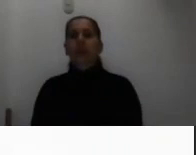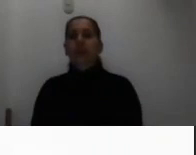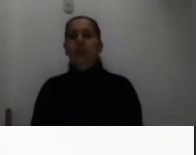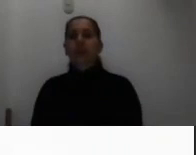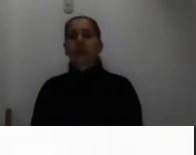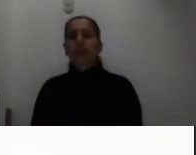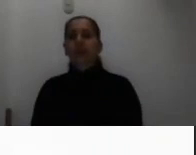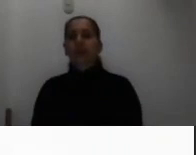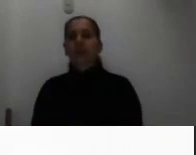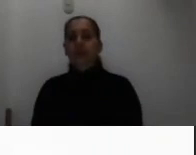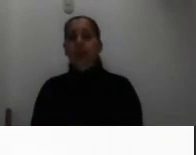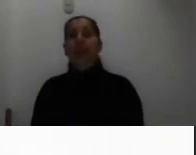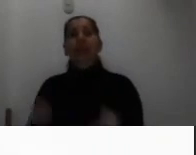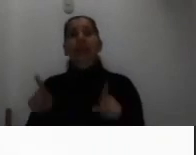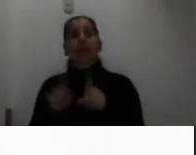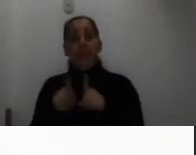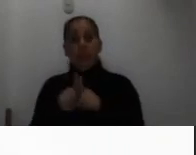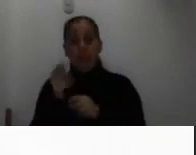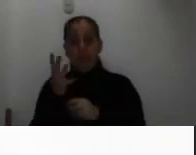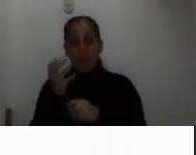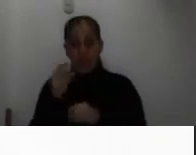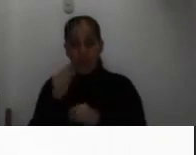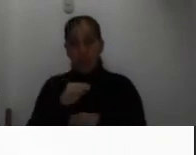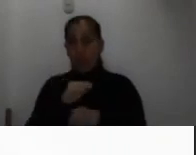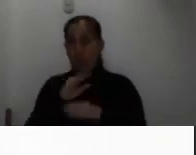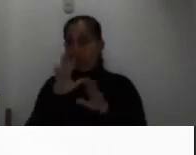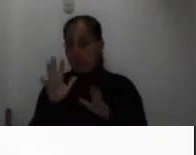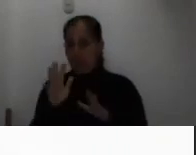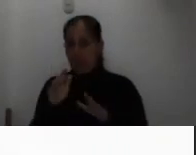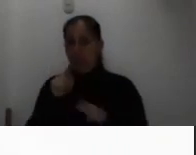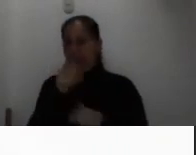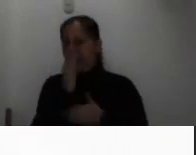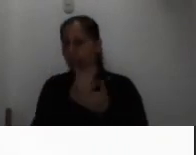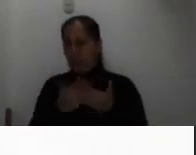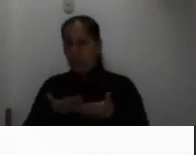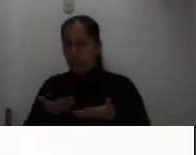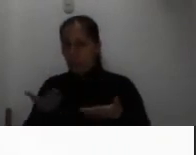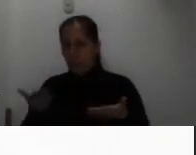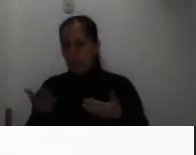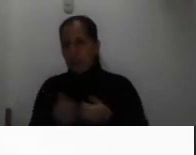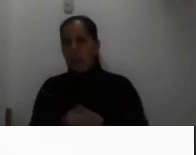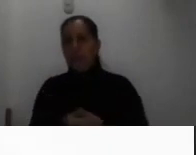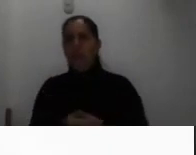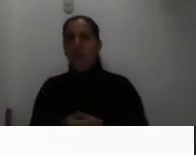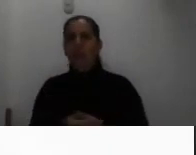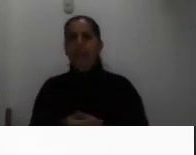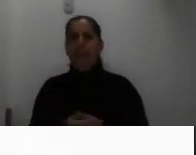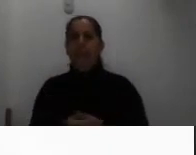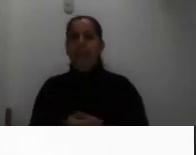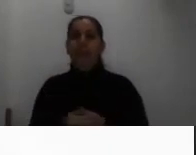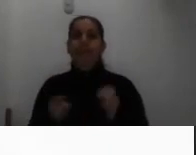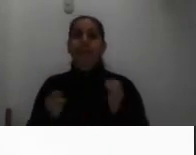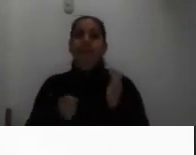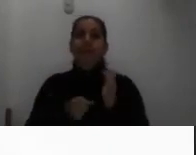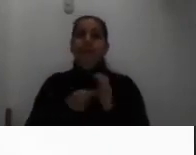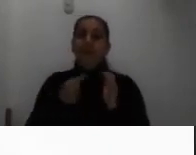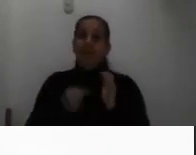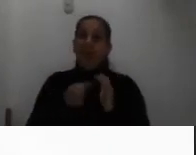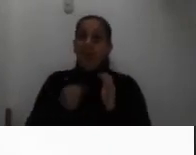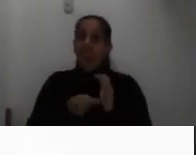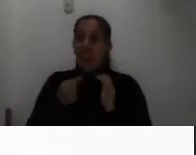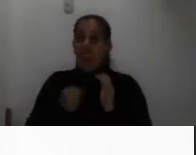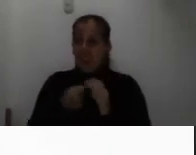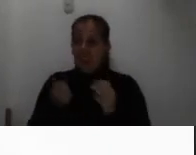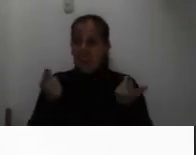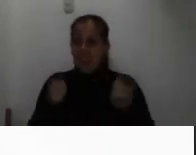nada más si queríamos aclararles en esta sección de los bienes si muchas veces pasa y en Costa